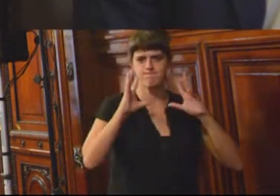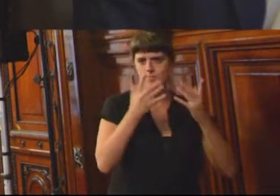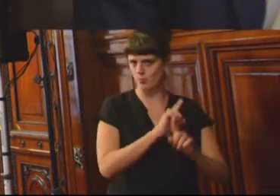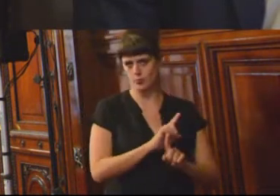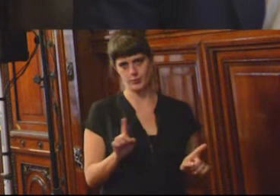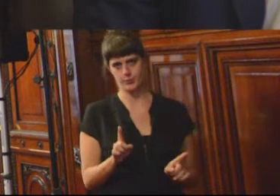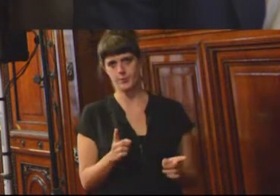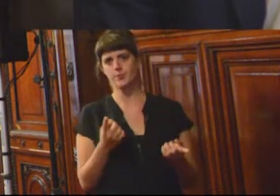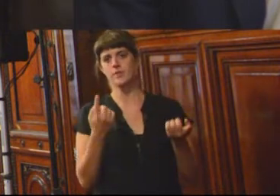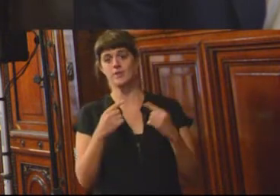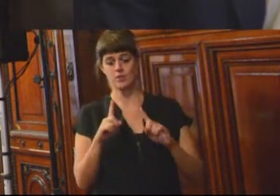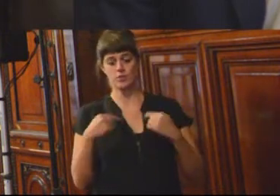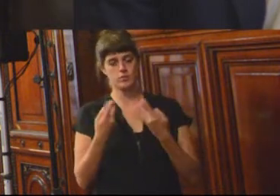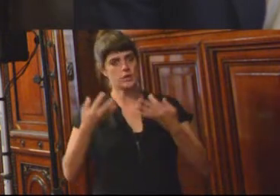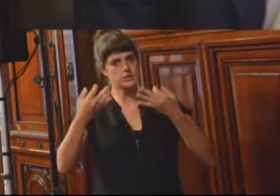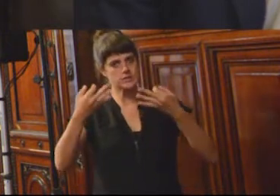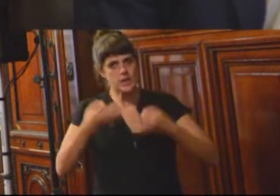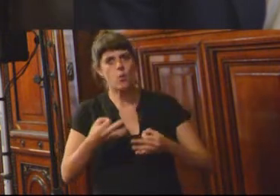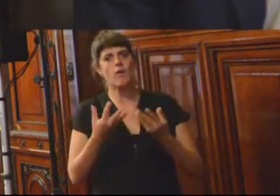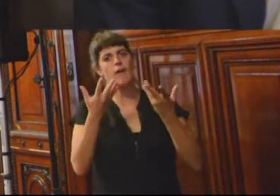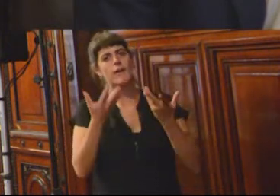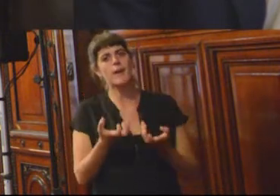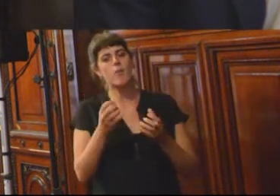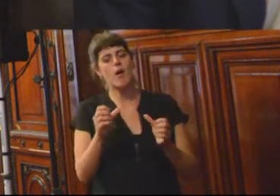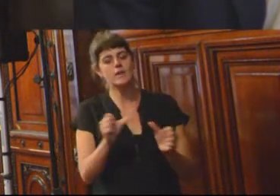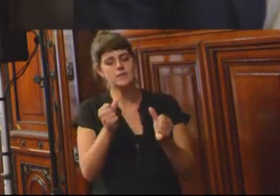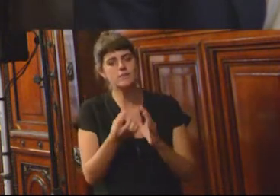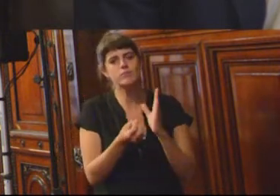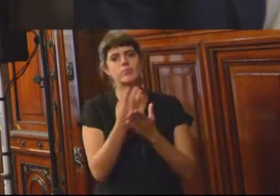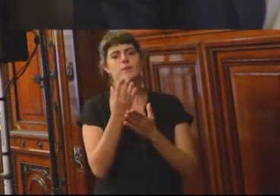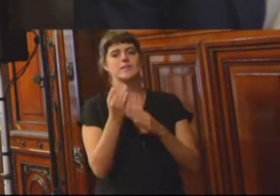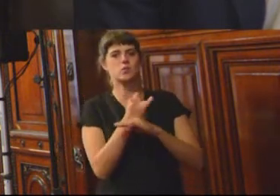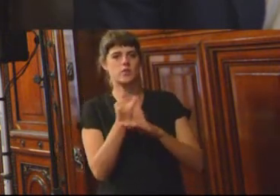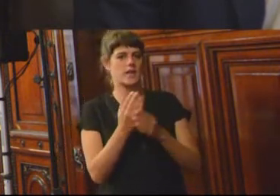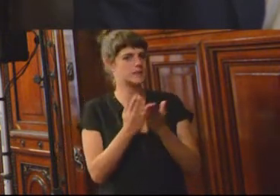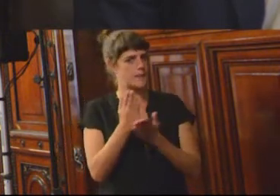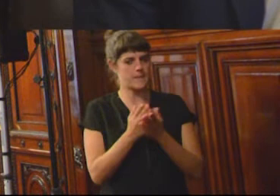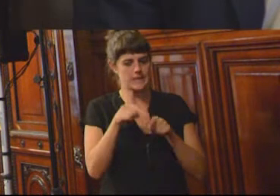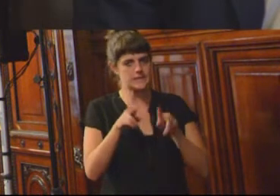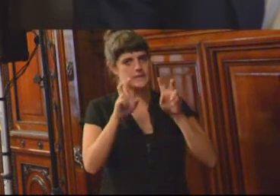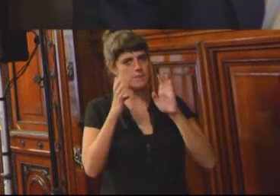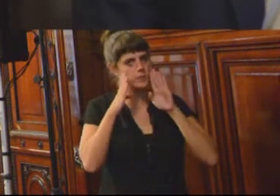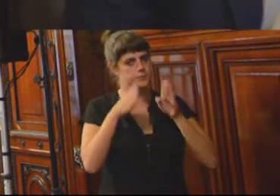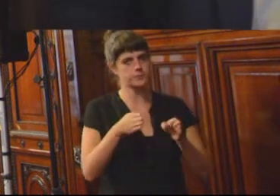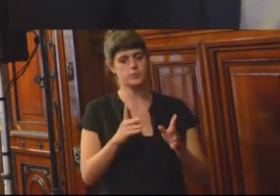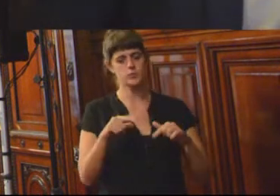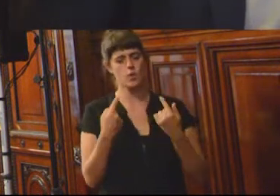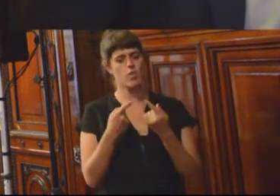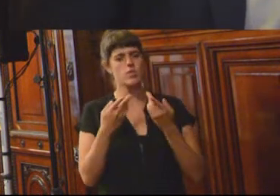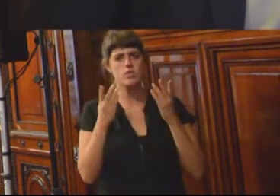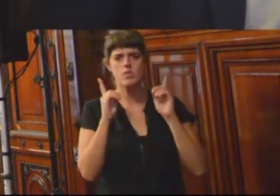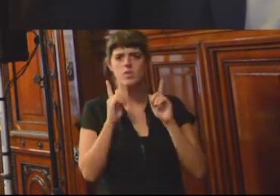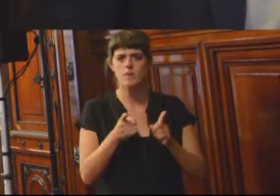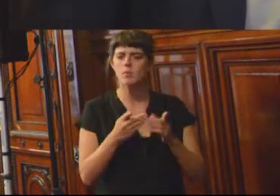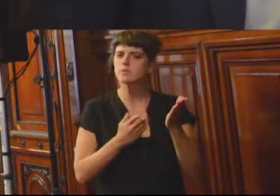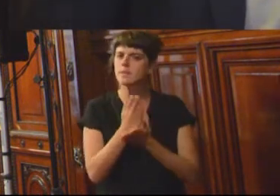certeza de nuestra tarea es generar intencionalidad de todo el tiempo. Esto es un tema central. Nosotros debemos generar siempre